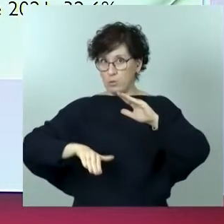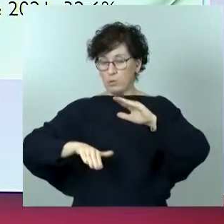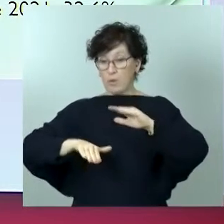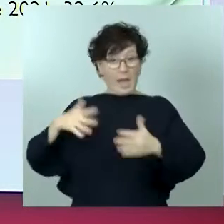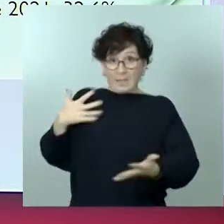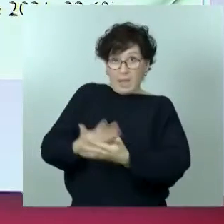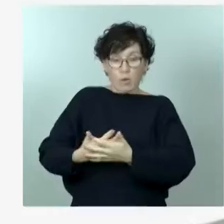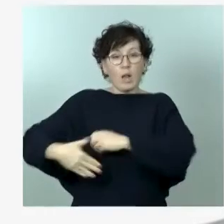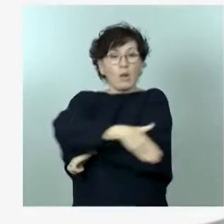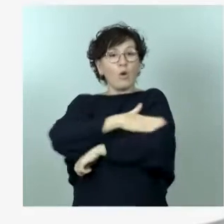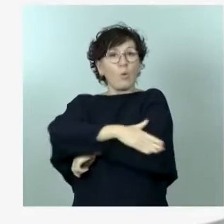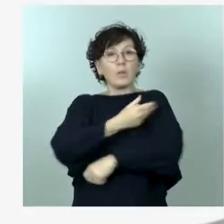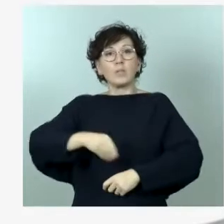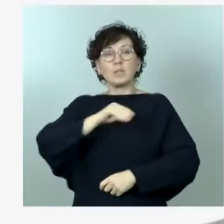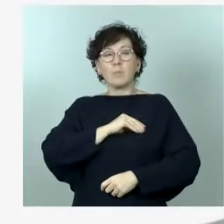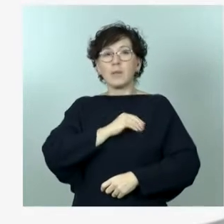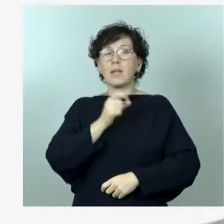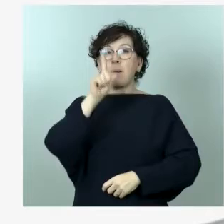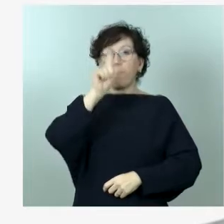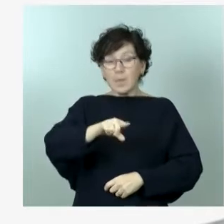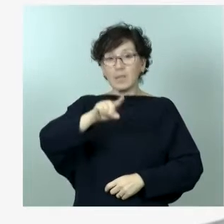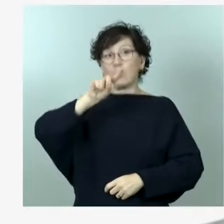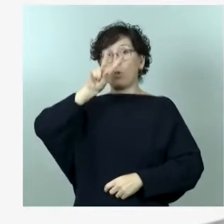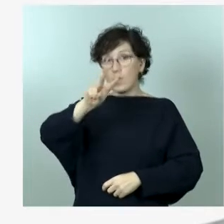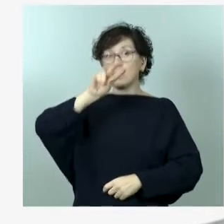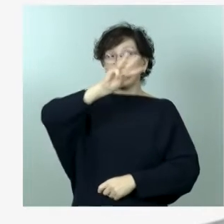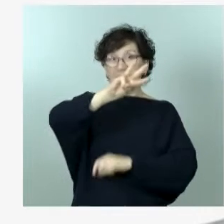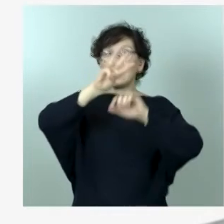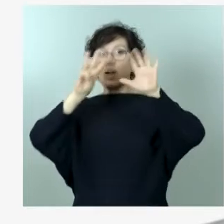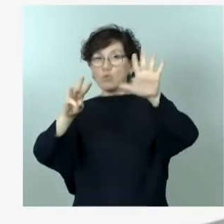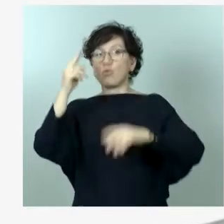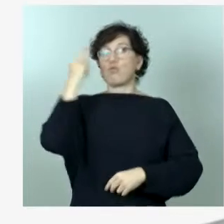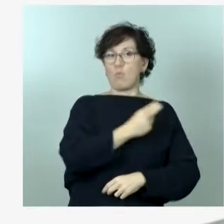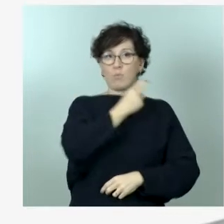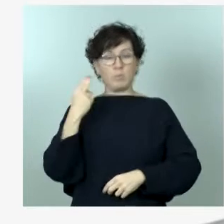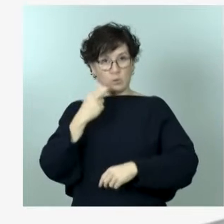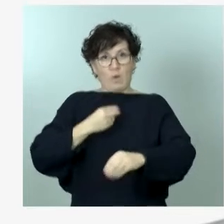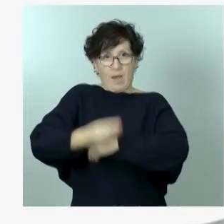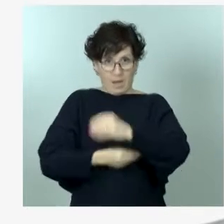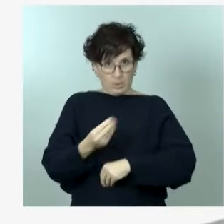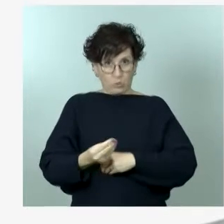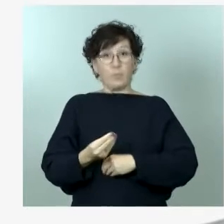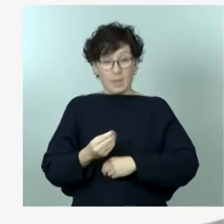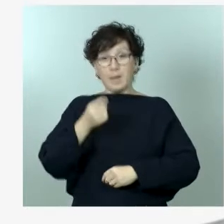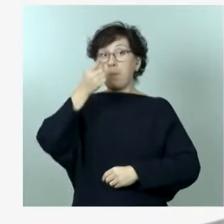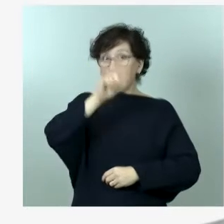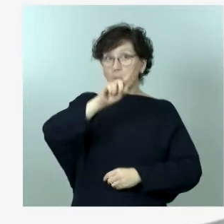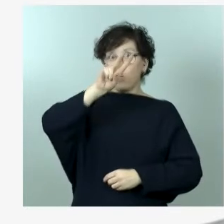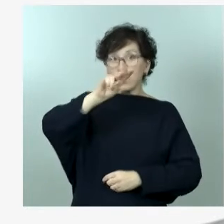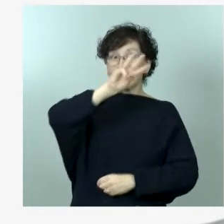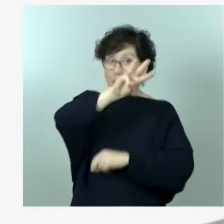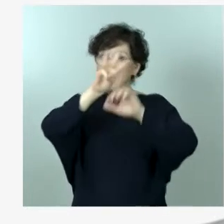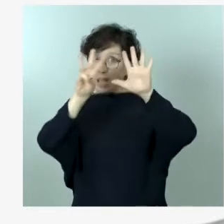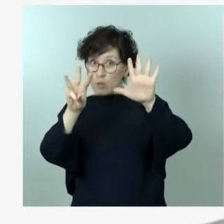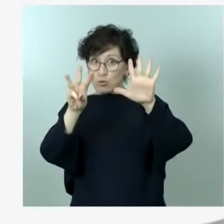total de 1.238 compromisos, 1.238 compromisos de los cuales a día de hoy, en primer lugar,